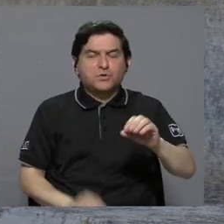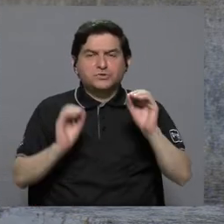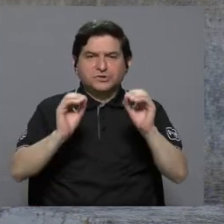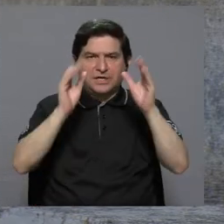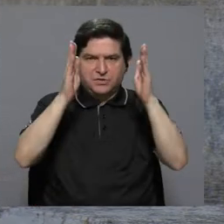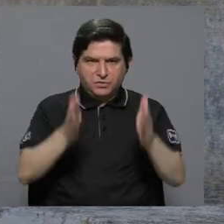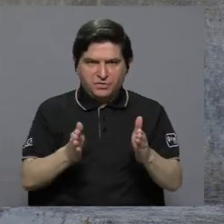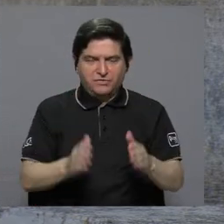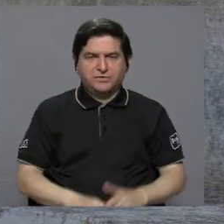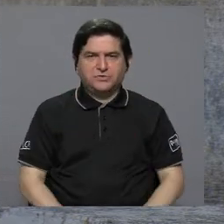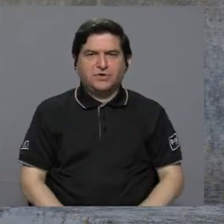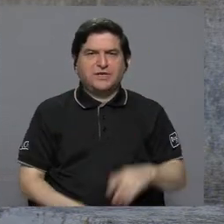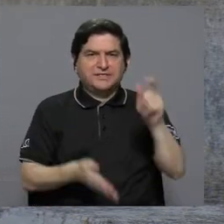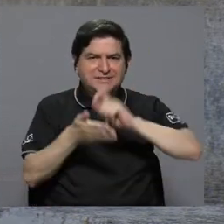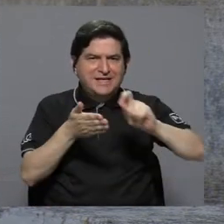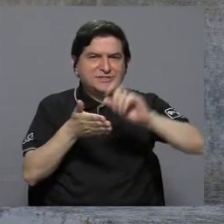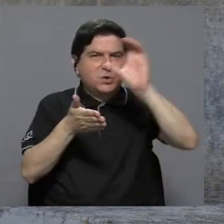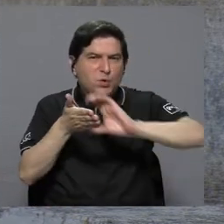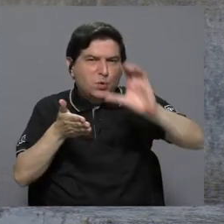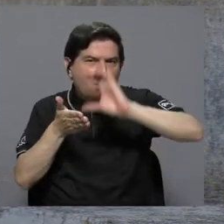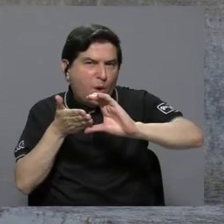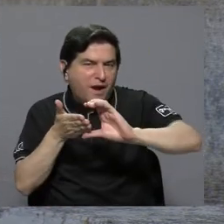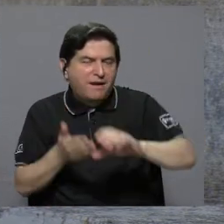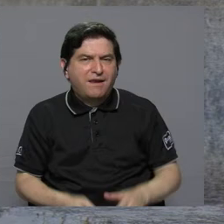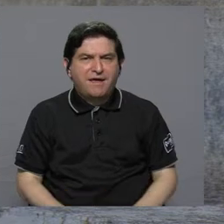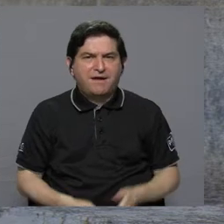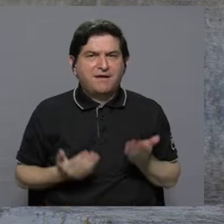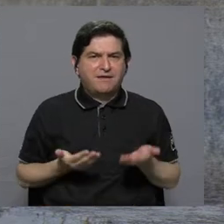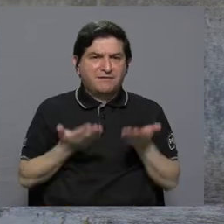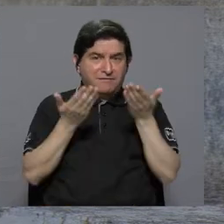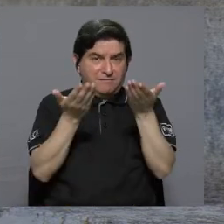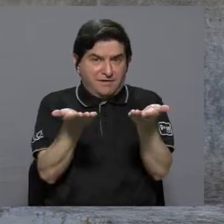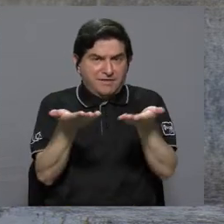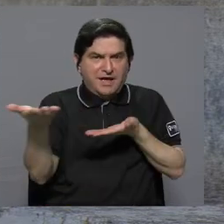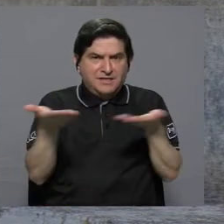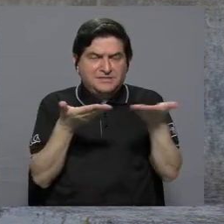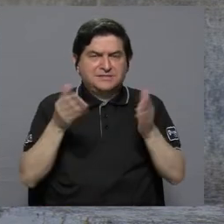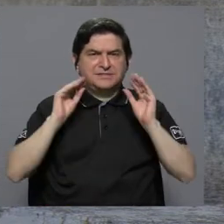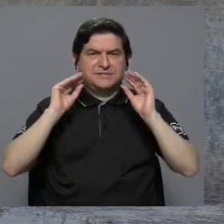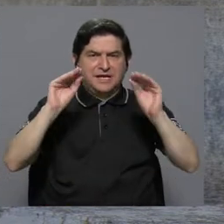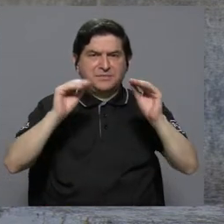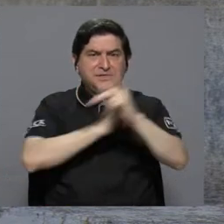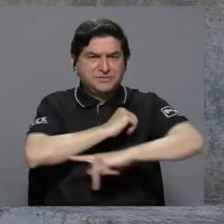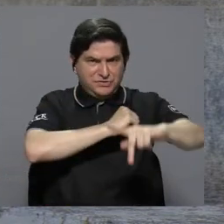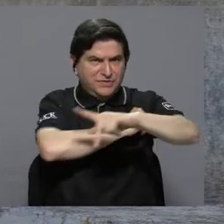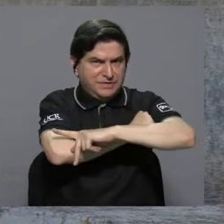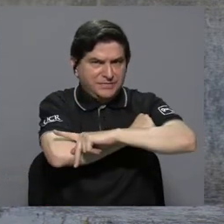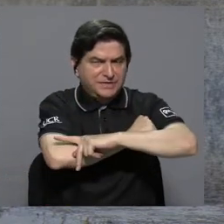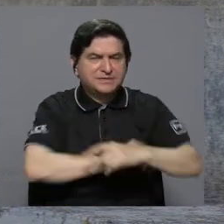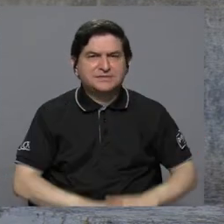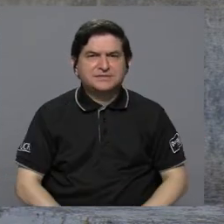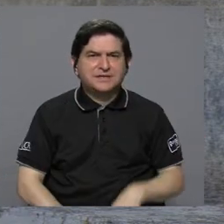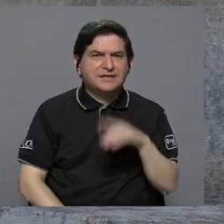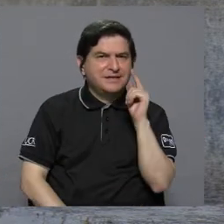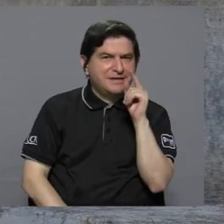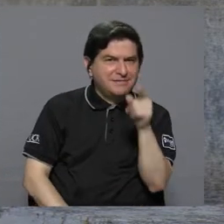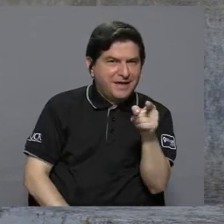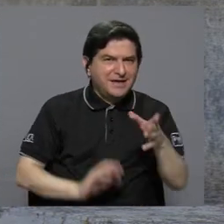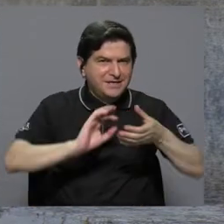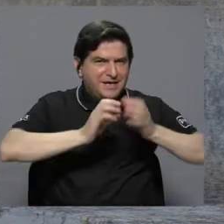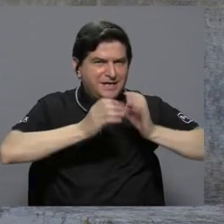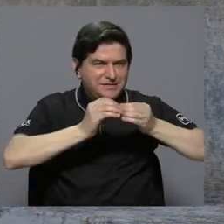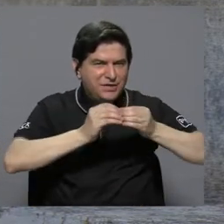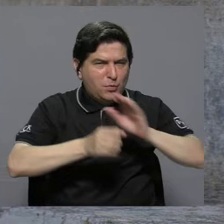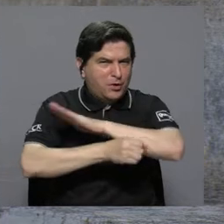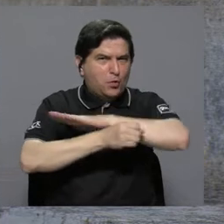docentes en primaria y secundaria que ofrecen este servicio de educación en el país. De esa cantidad,